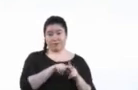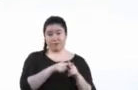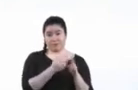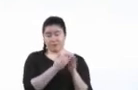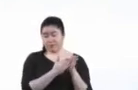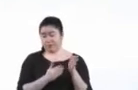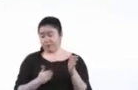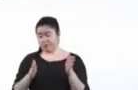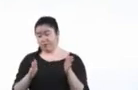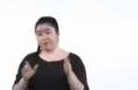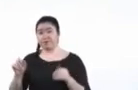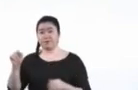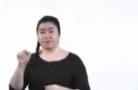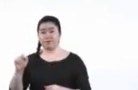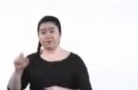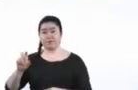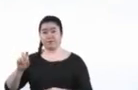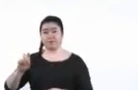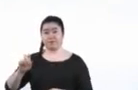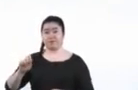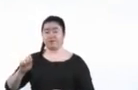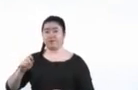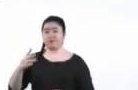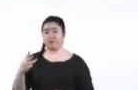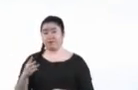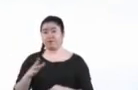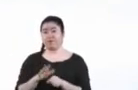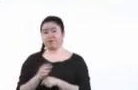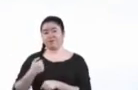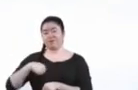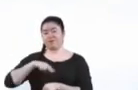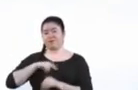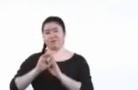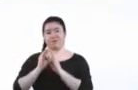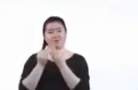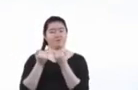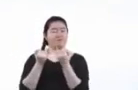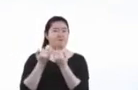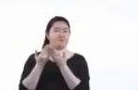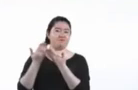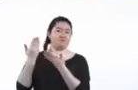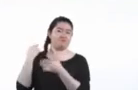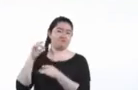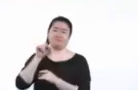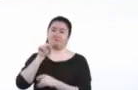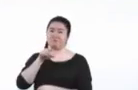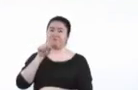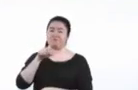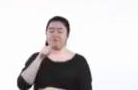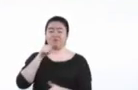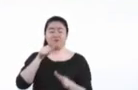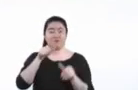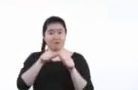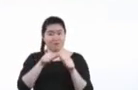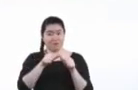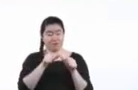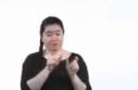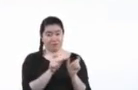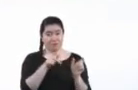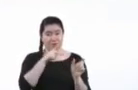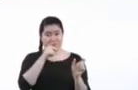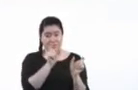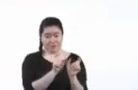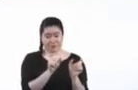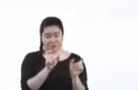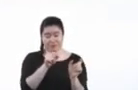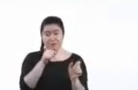al día sábado veintitrés de octubre bajo el esquema que hemos venido utilizando durante todas las fases previas, por letra del apellido, por